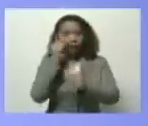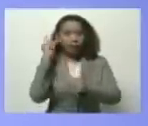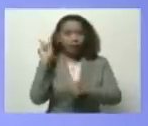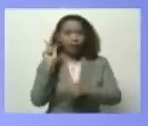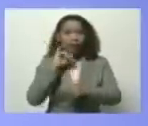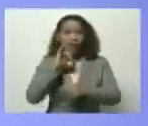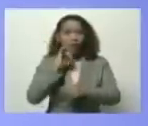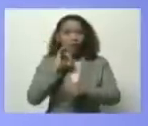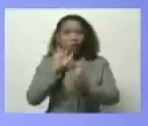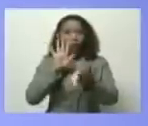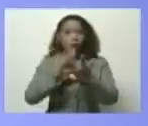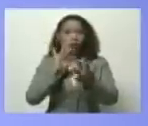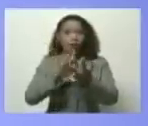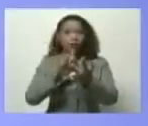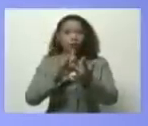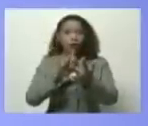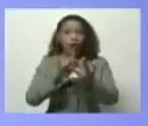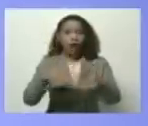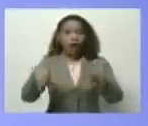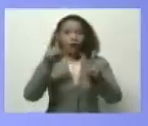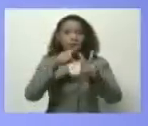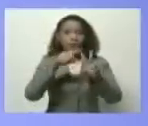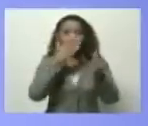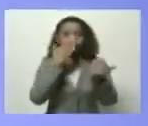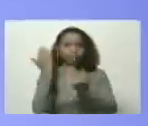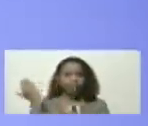estos detalles retornamos el contacto al estudio adelante